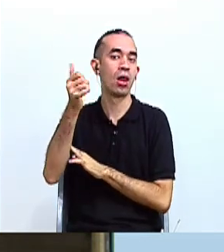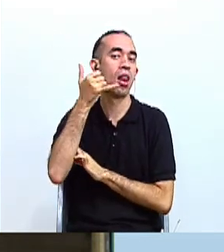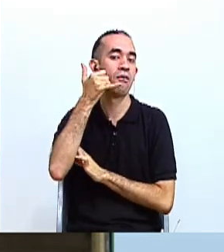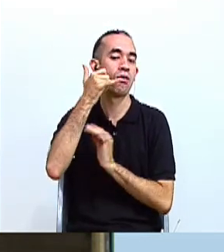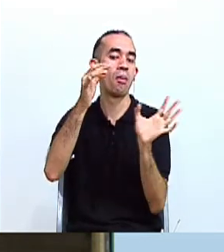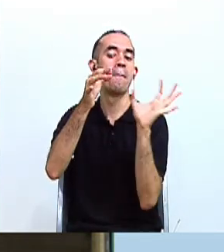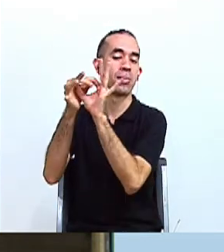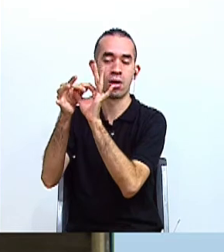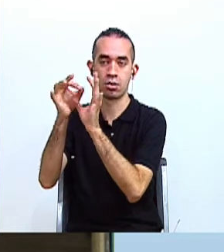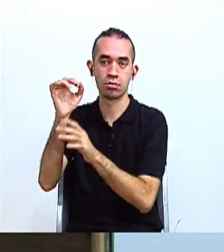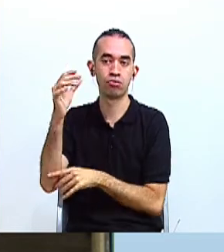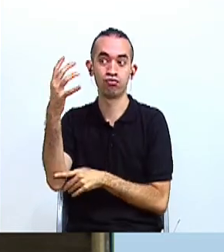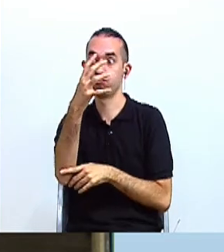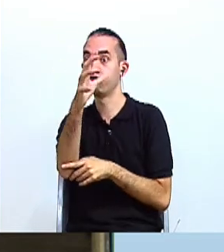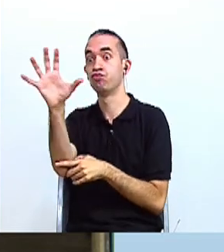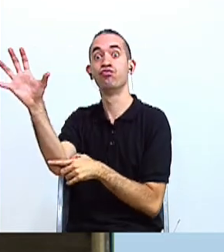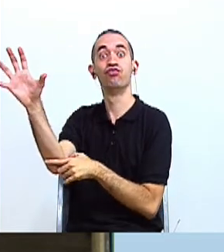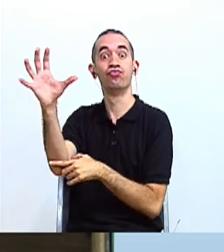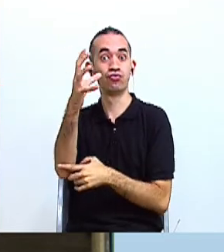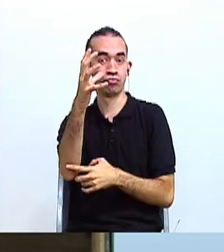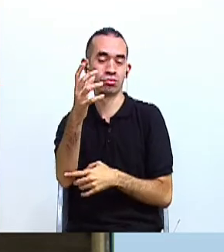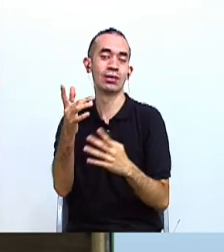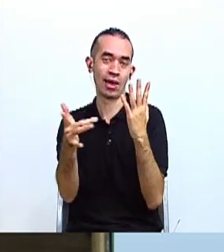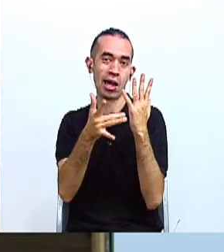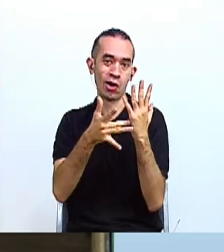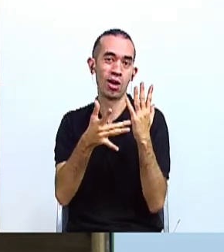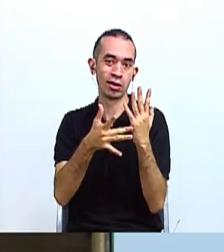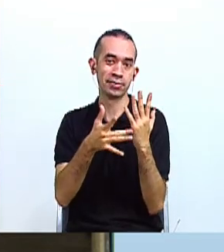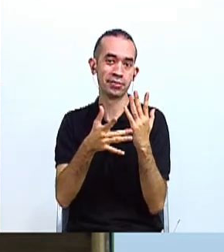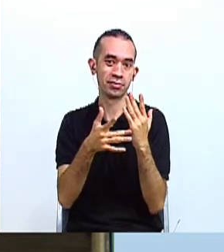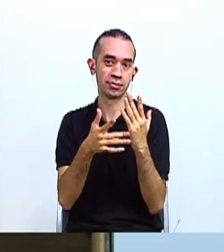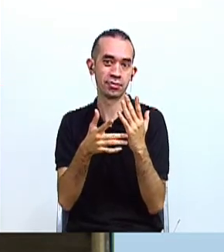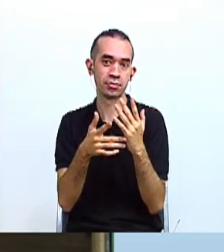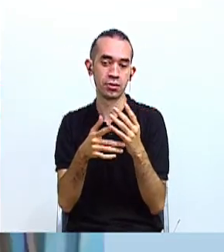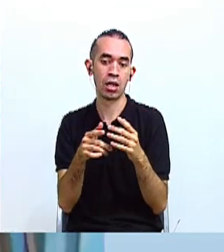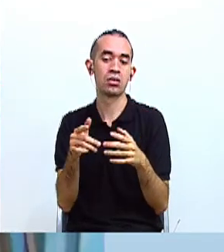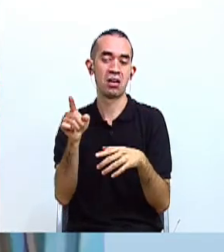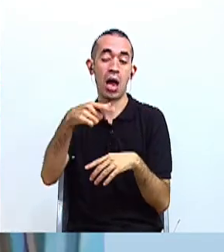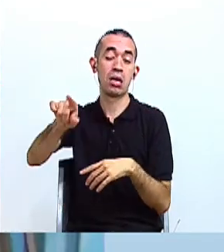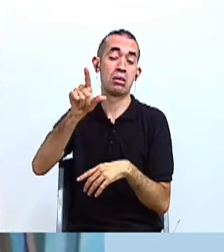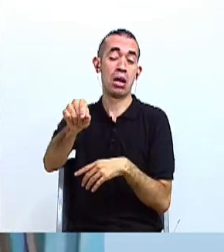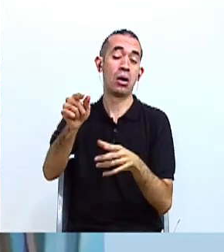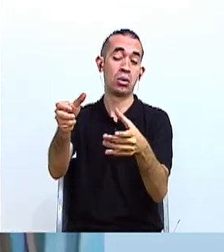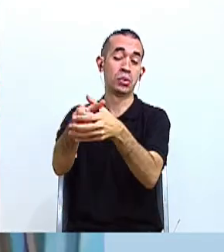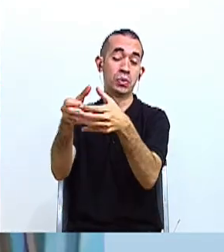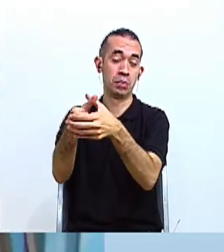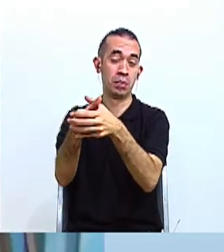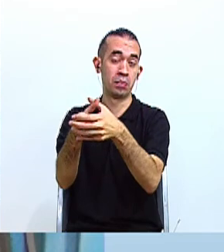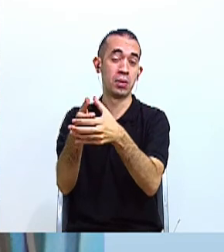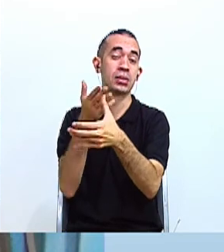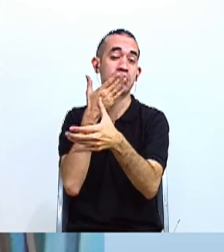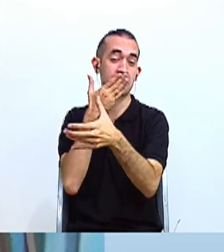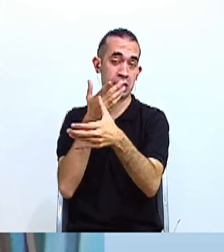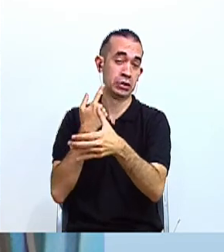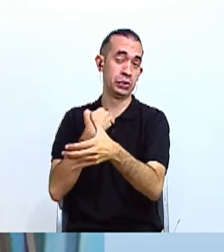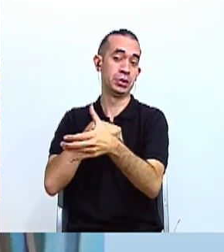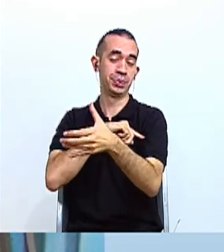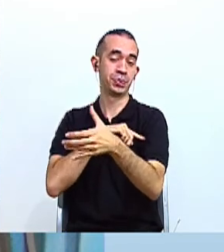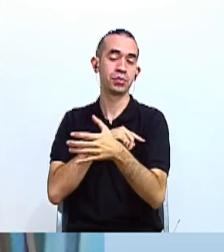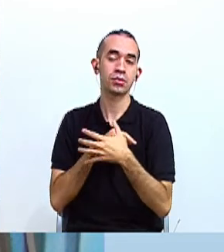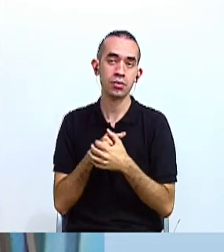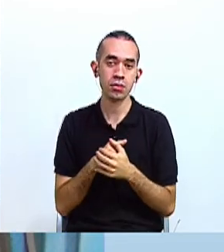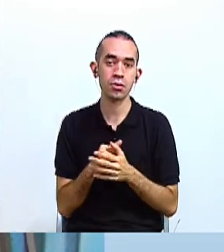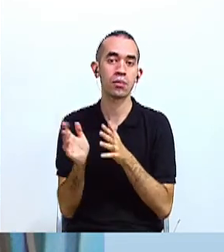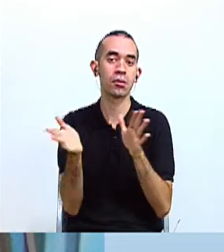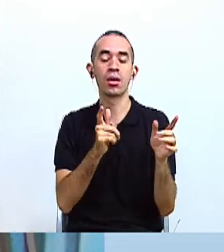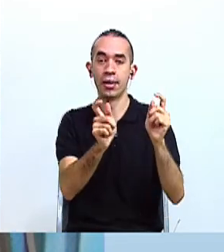toda esta tecnología de la comunicación hasta nuestras reservas indígenas. La educación, un